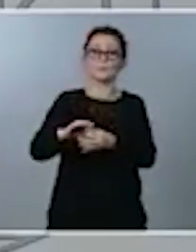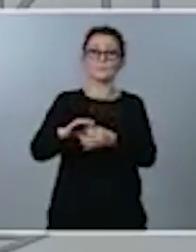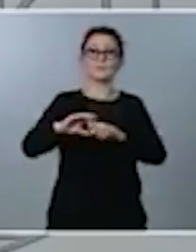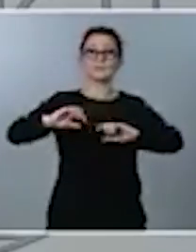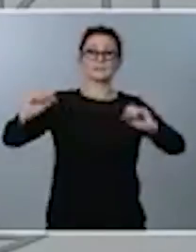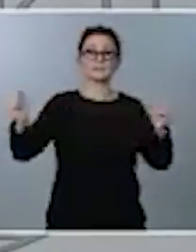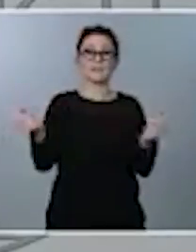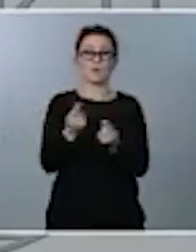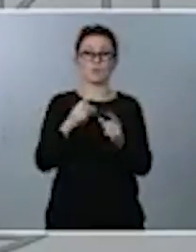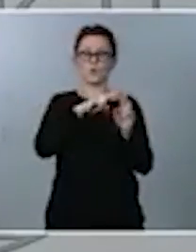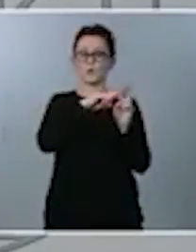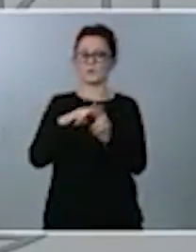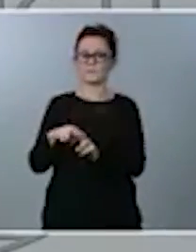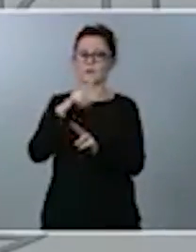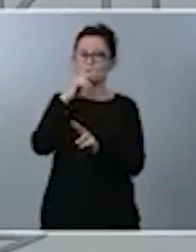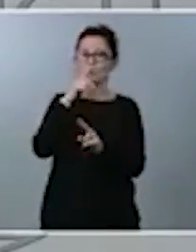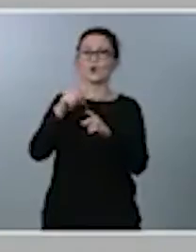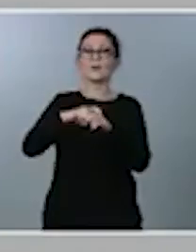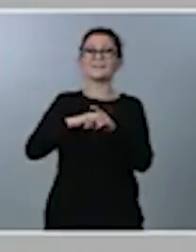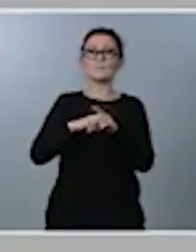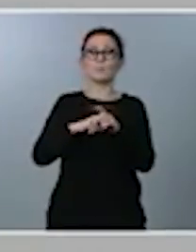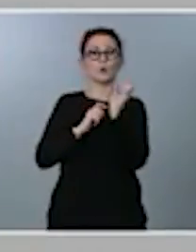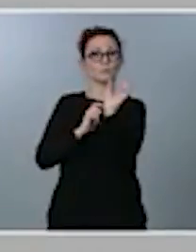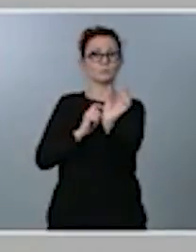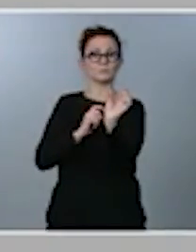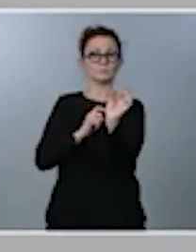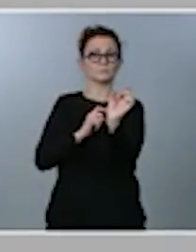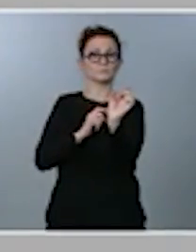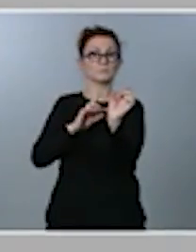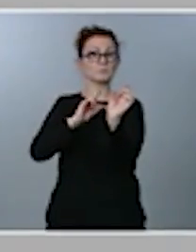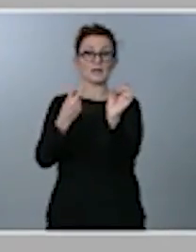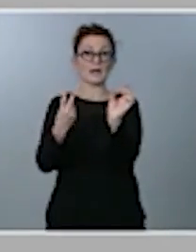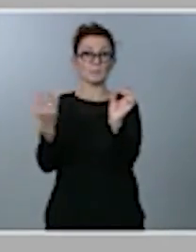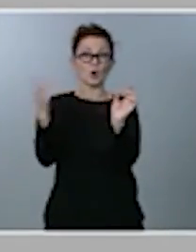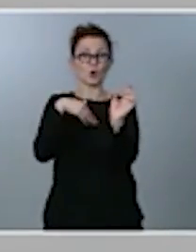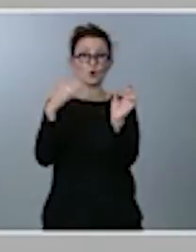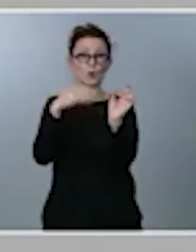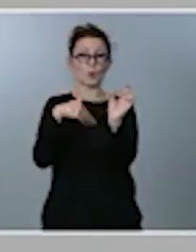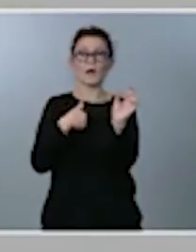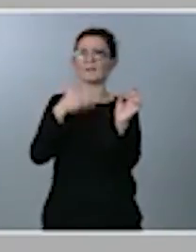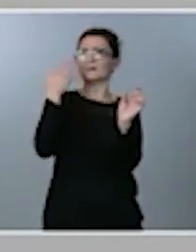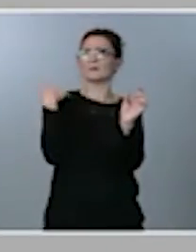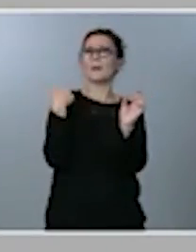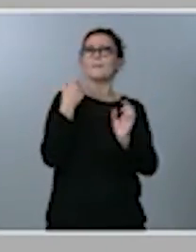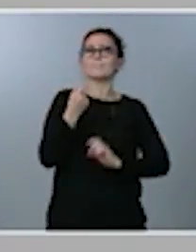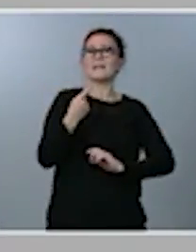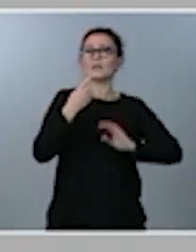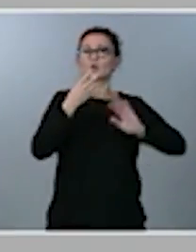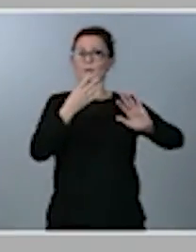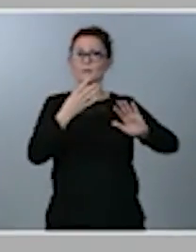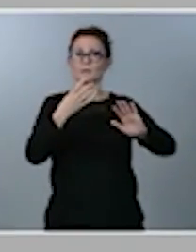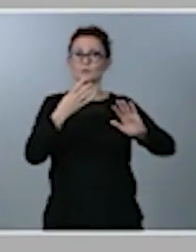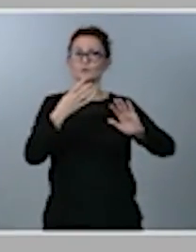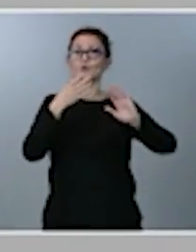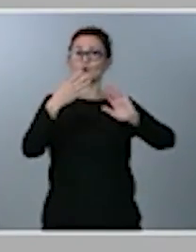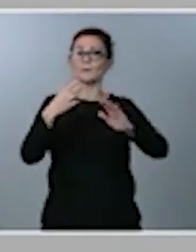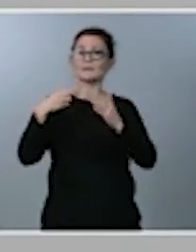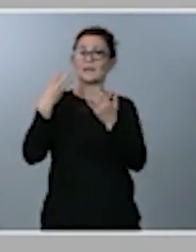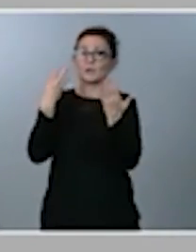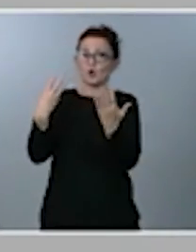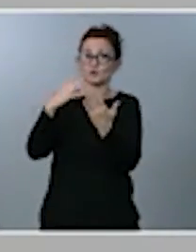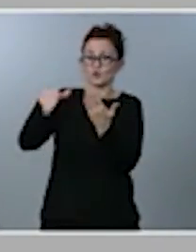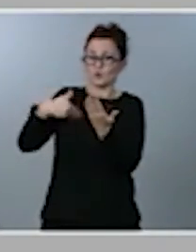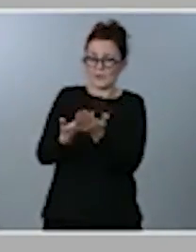impositivo quiero decir que no ha sufrido variación desde el año 1.998. Es de las pocas